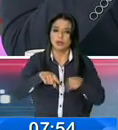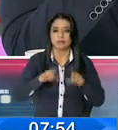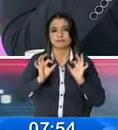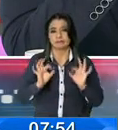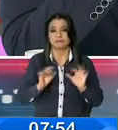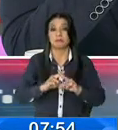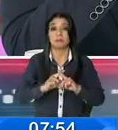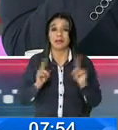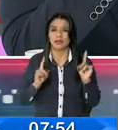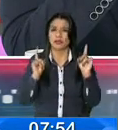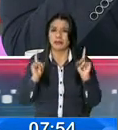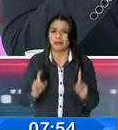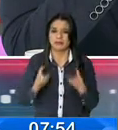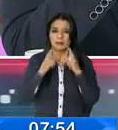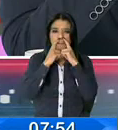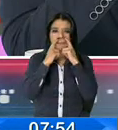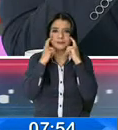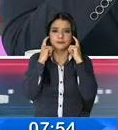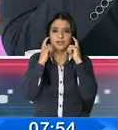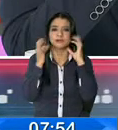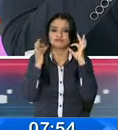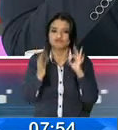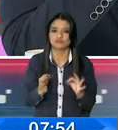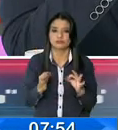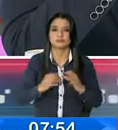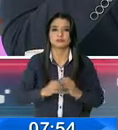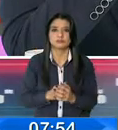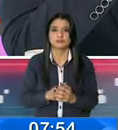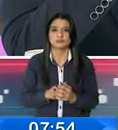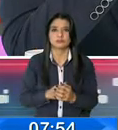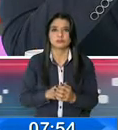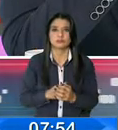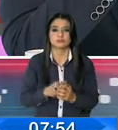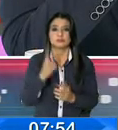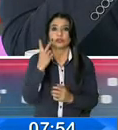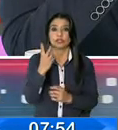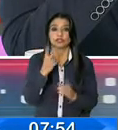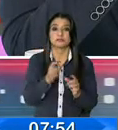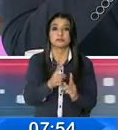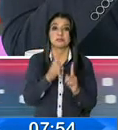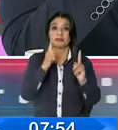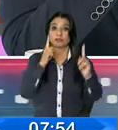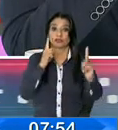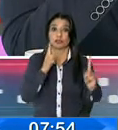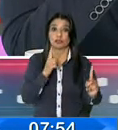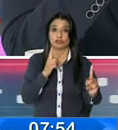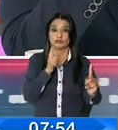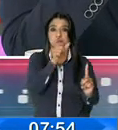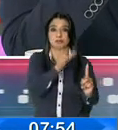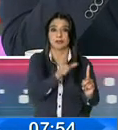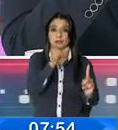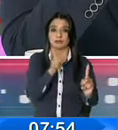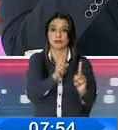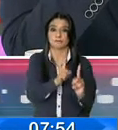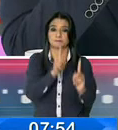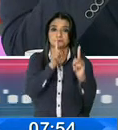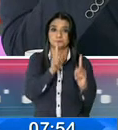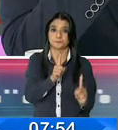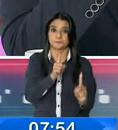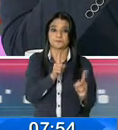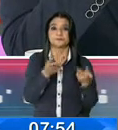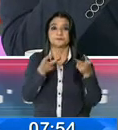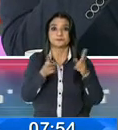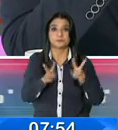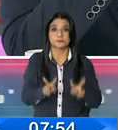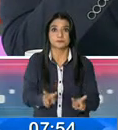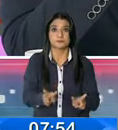siempre y cuando se tenga con las mascarillas, que tengas dos metros de distancia entre una y otra persona y que porten o